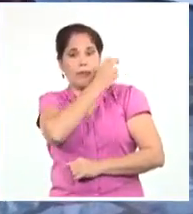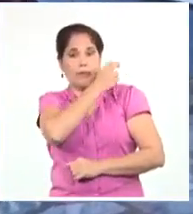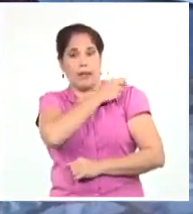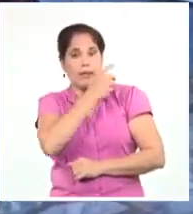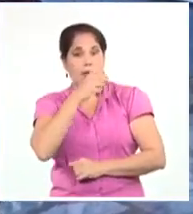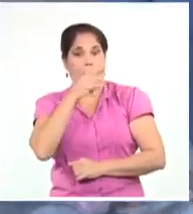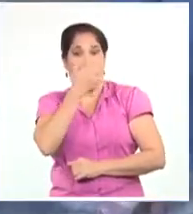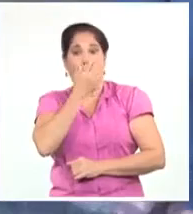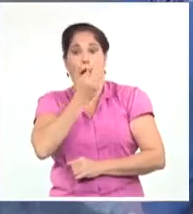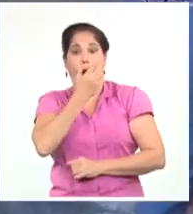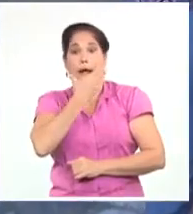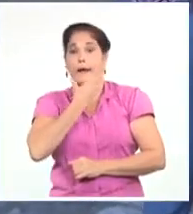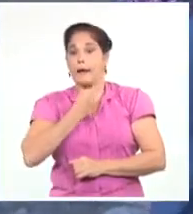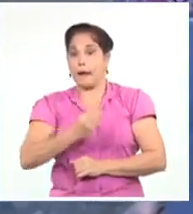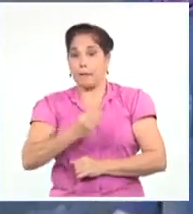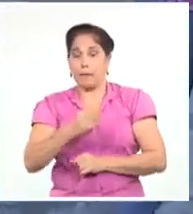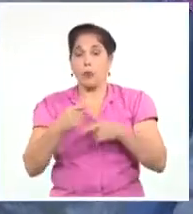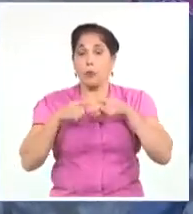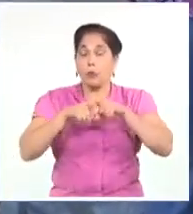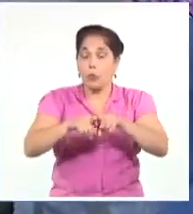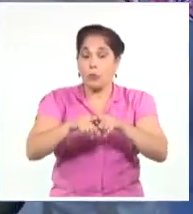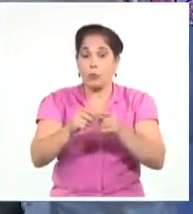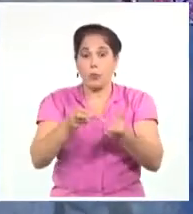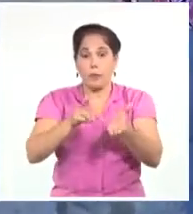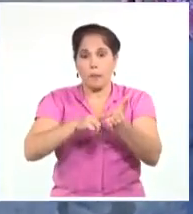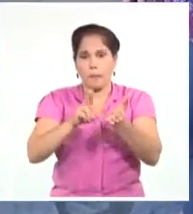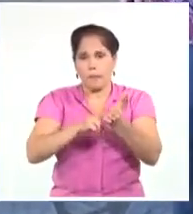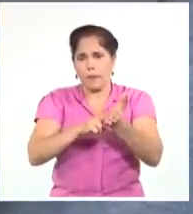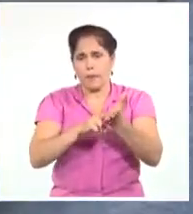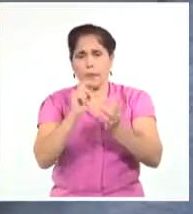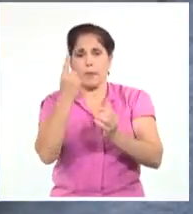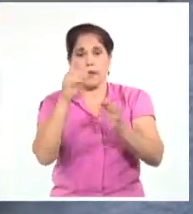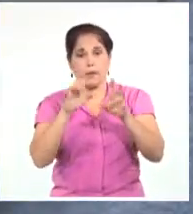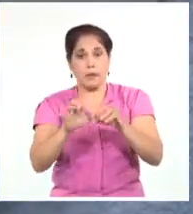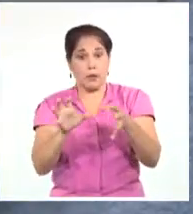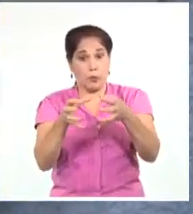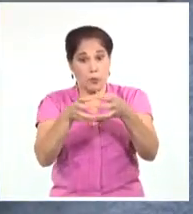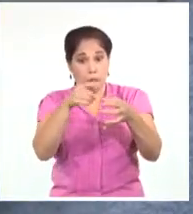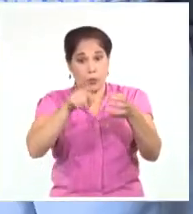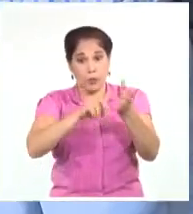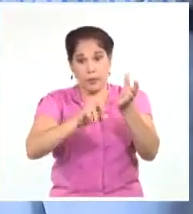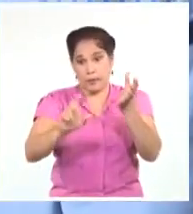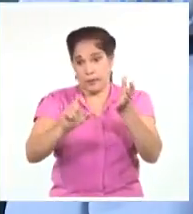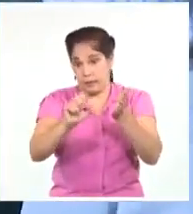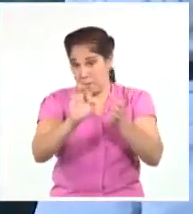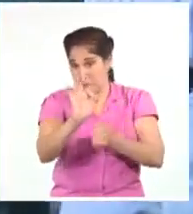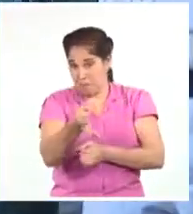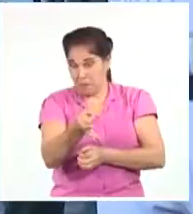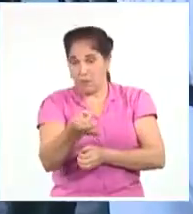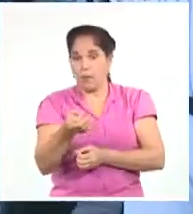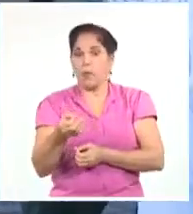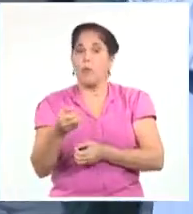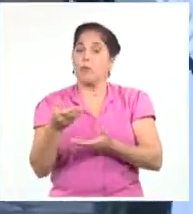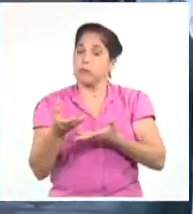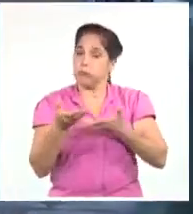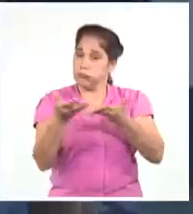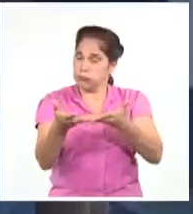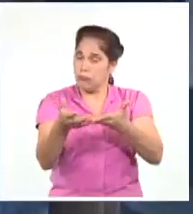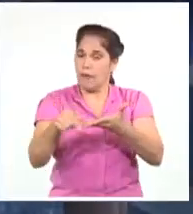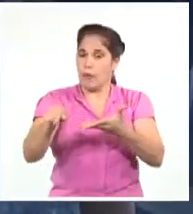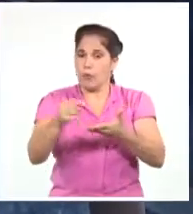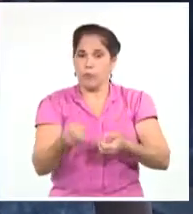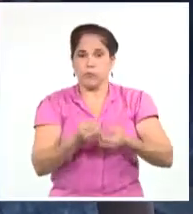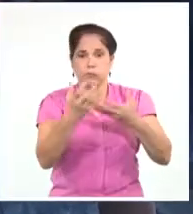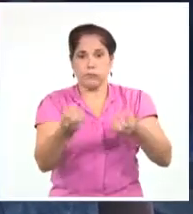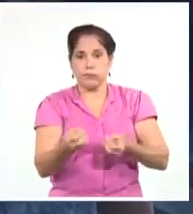Ramiro Valdés Menéndez, acompañado por la miembro del buro político y primera secretaria del partido, Gladys Martínez Verdecia, y el gobernador,